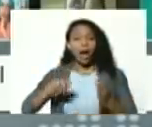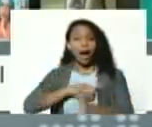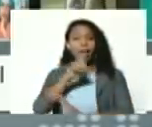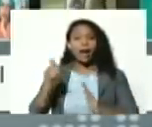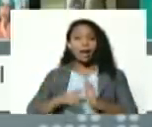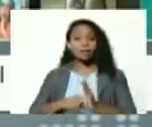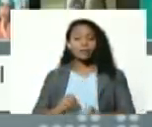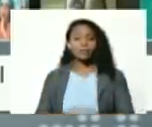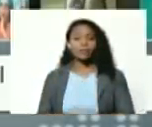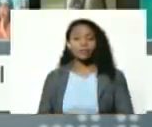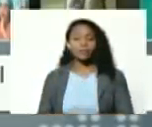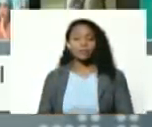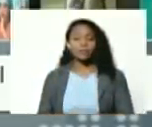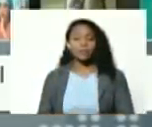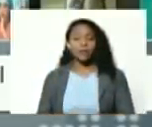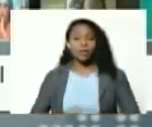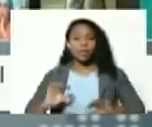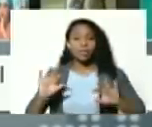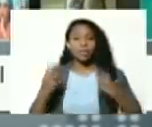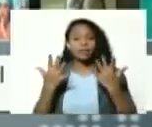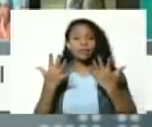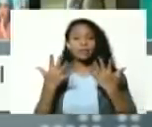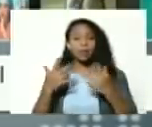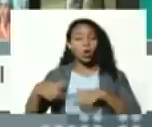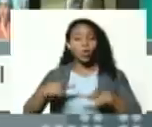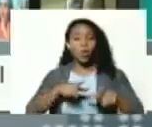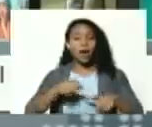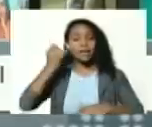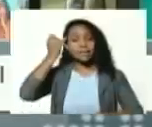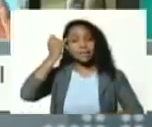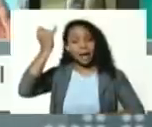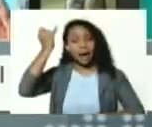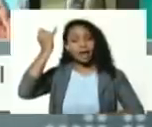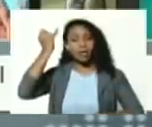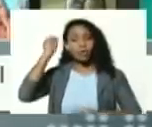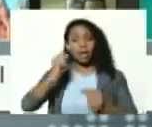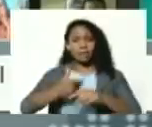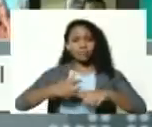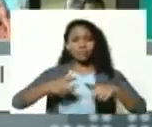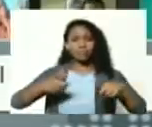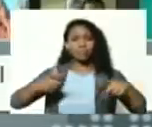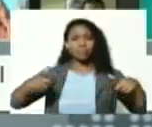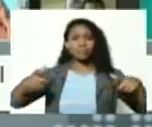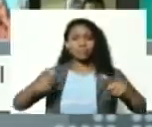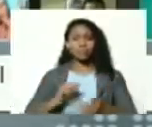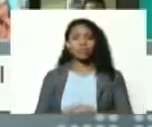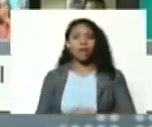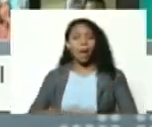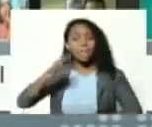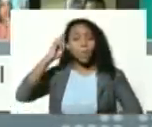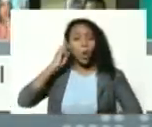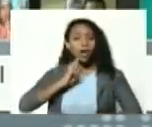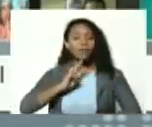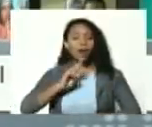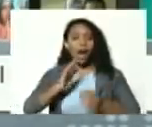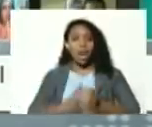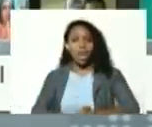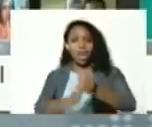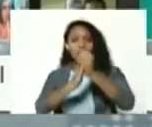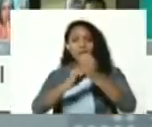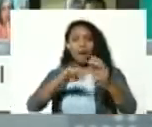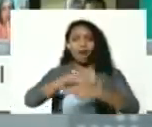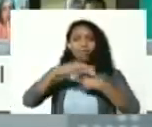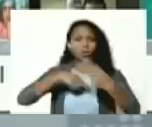y en décimo lugar el ideario de la emancipación Bolívar como líder de la